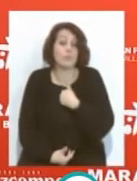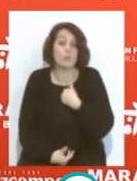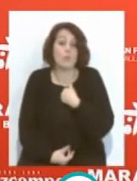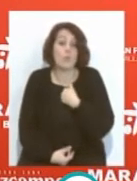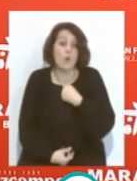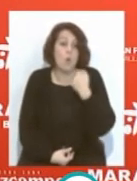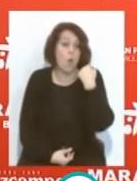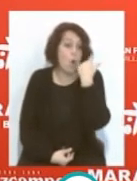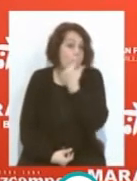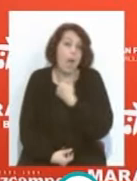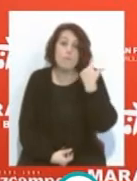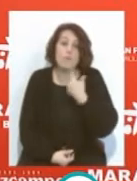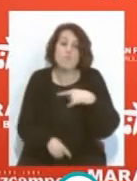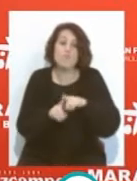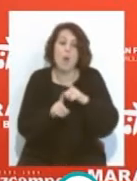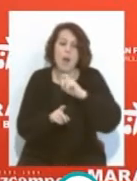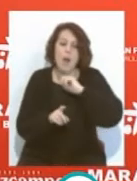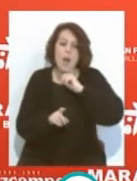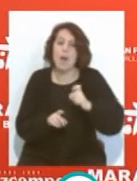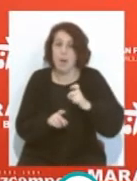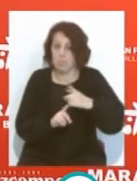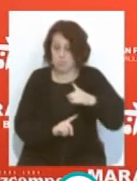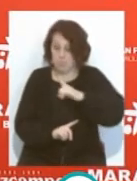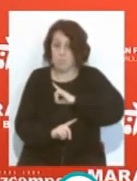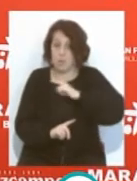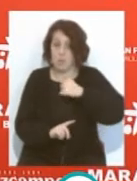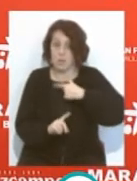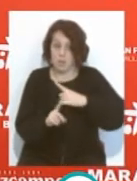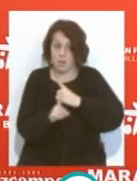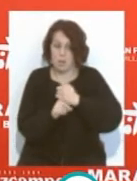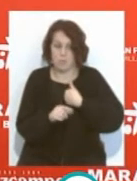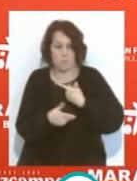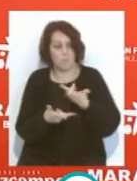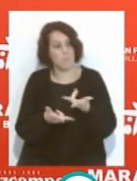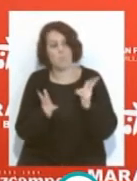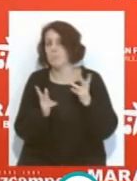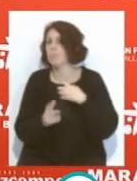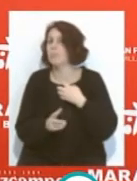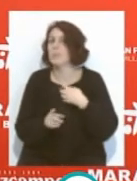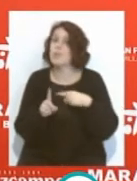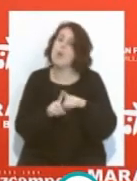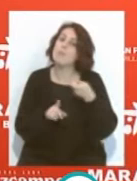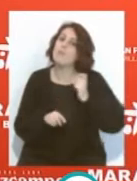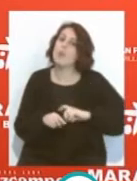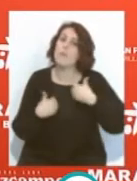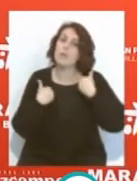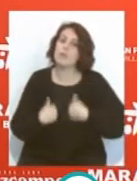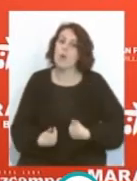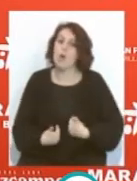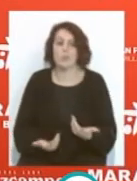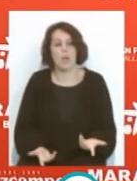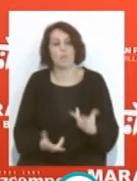labios un insulto grave hacia mí que no no puedes permitir como profesional y como persona creo que